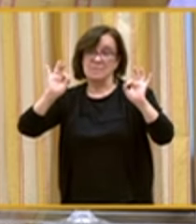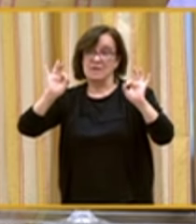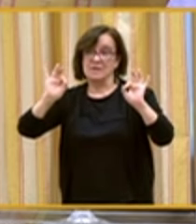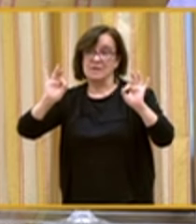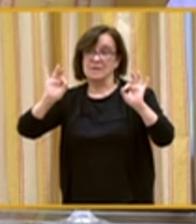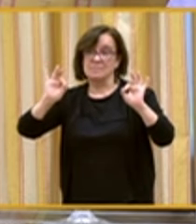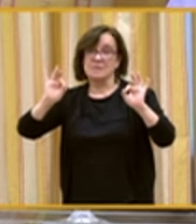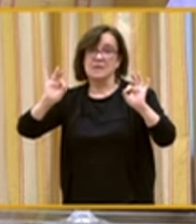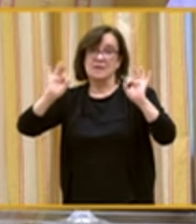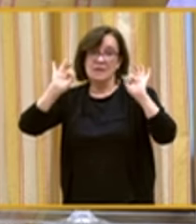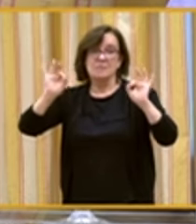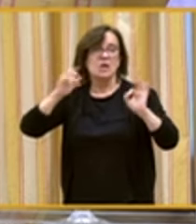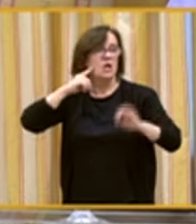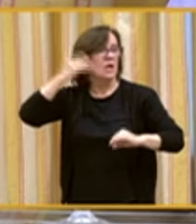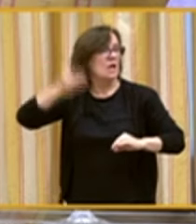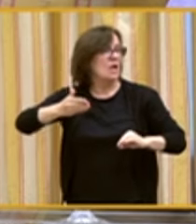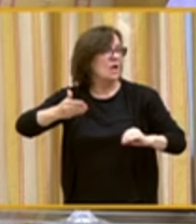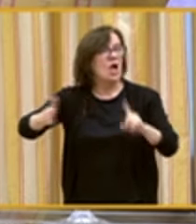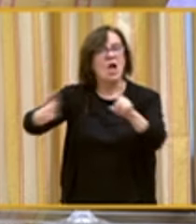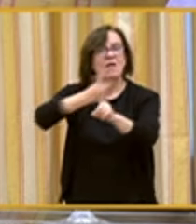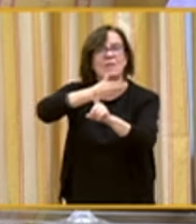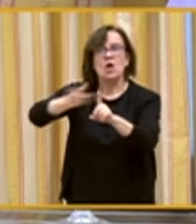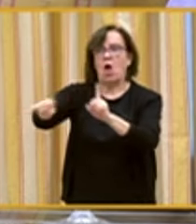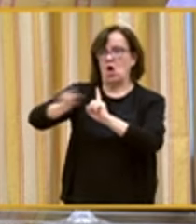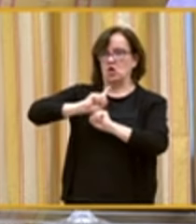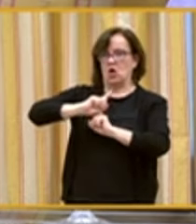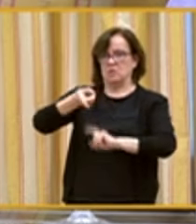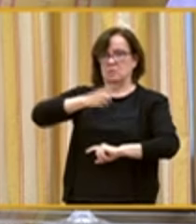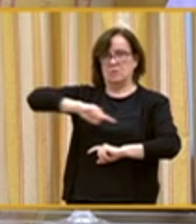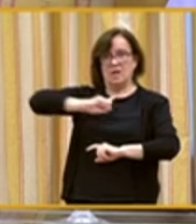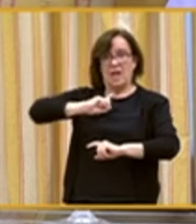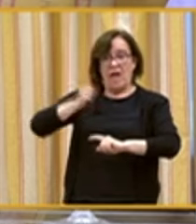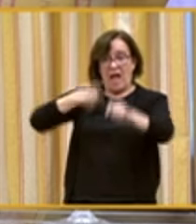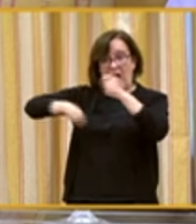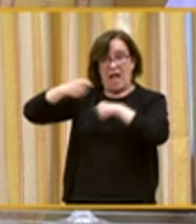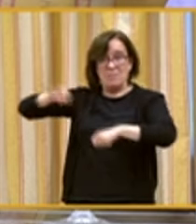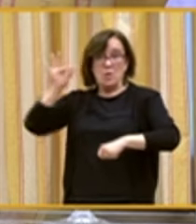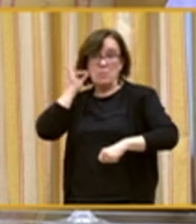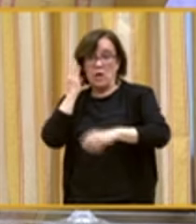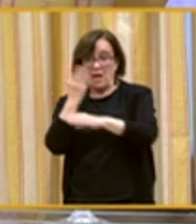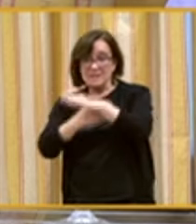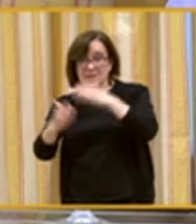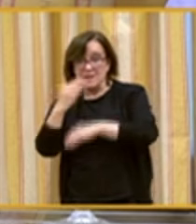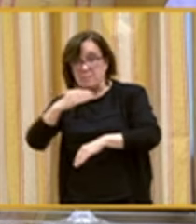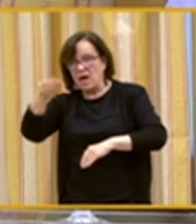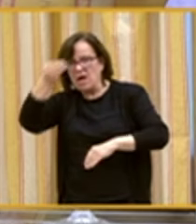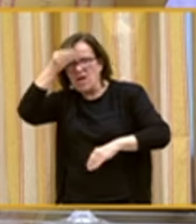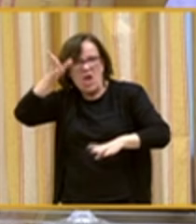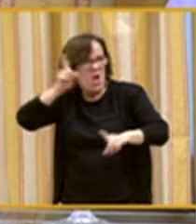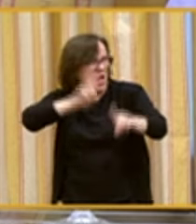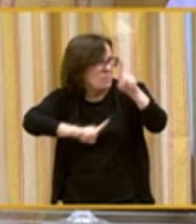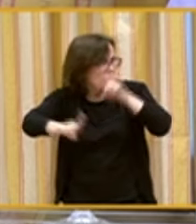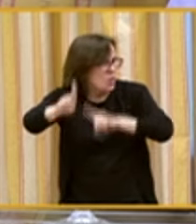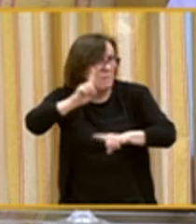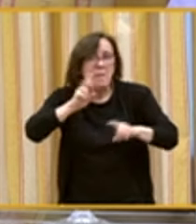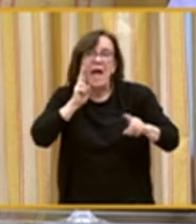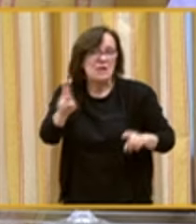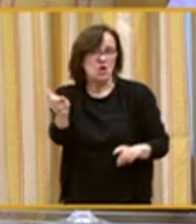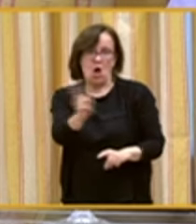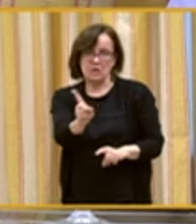Especialmente grave en la violencia sobre nosotras. La trata de mujeres con discapacidad intelectual es un problema invisible,